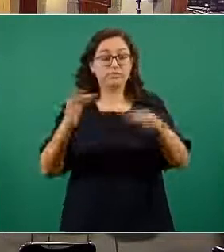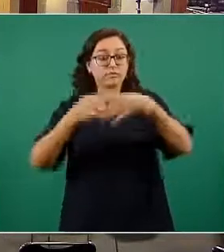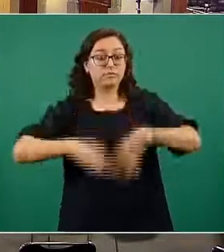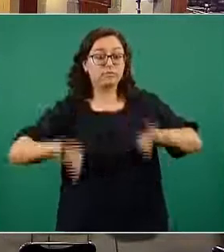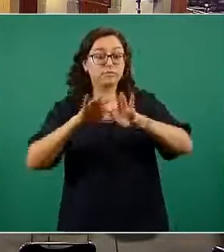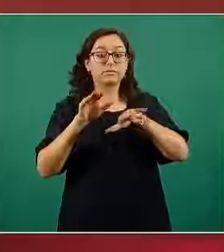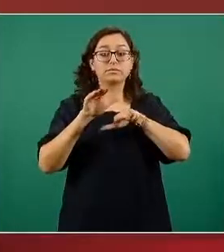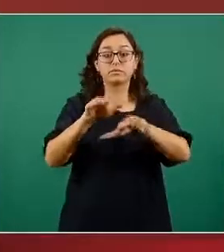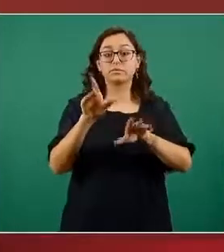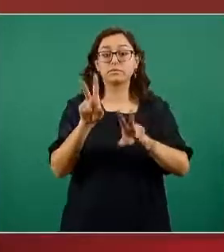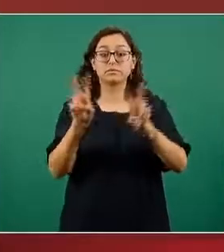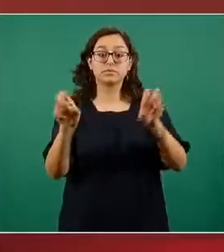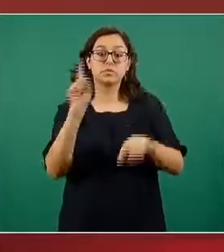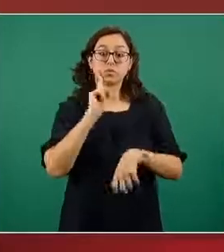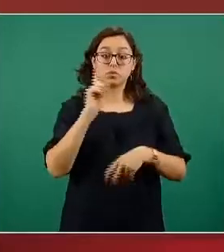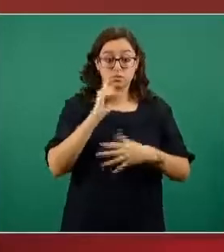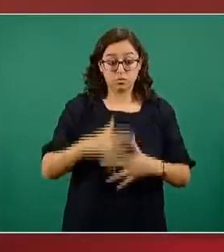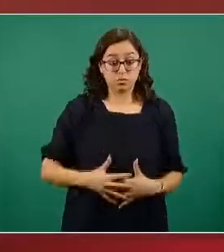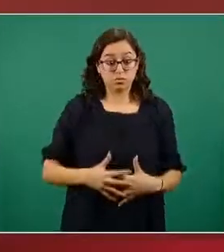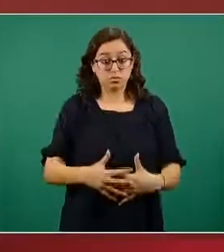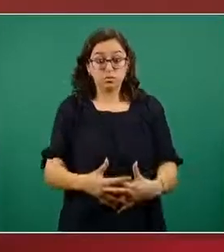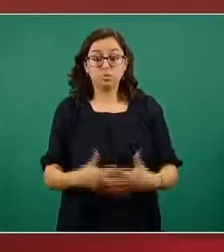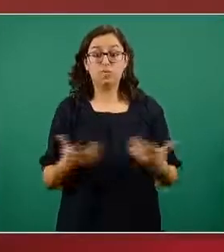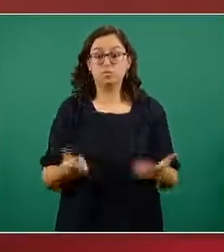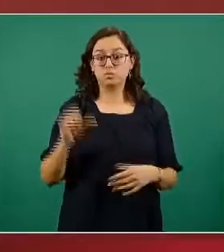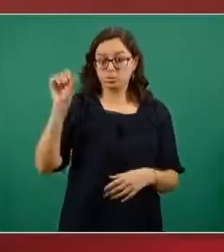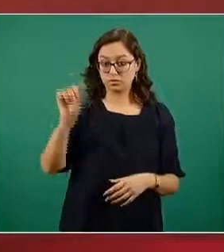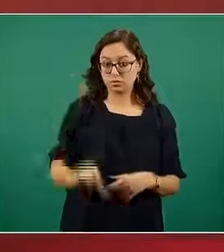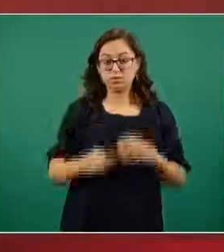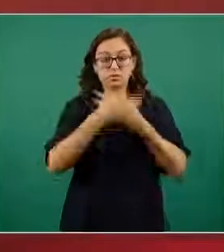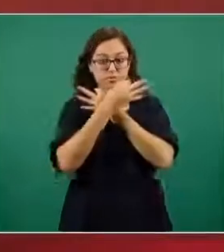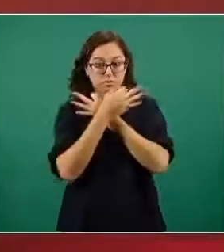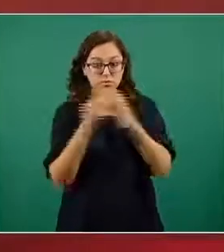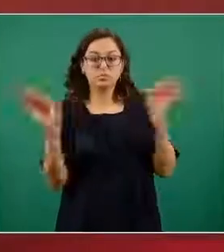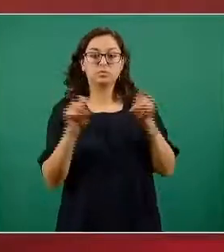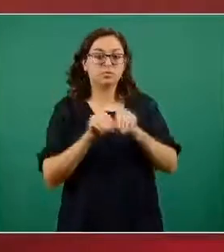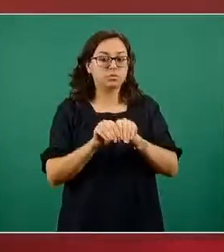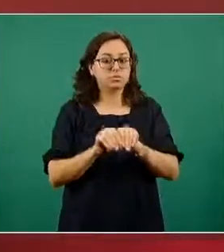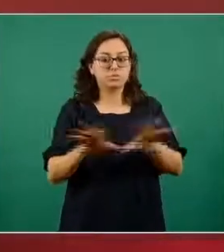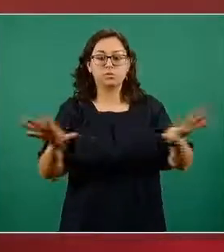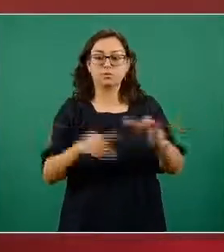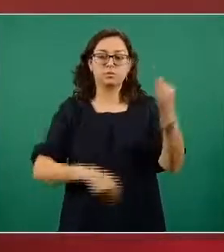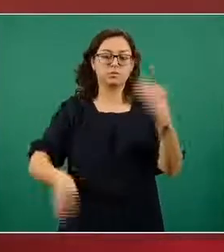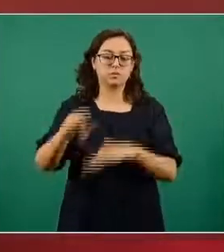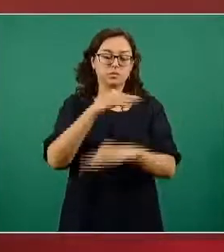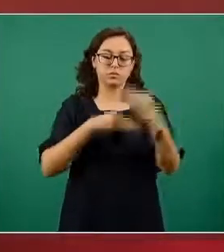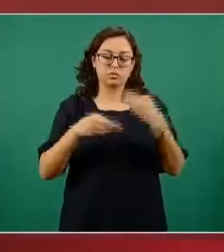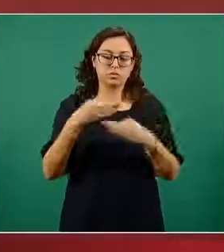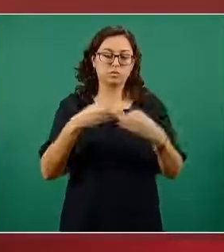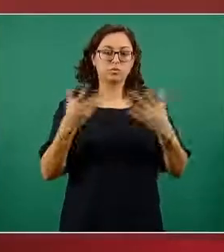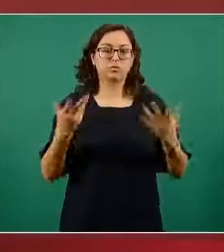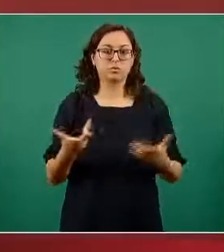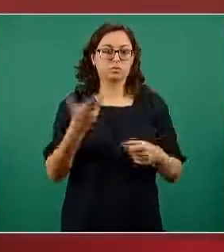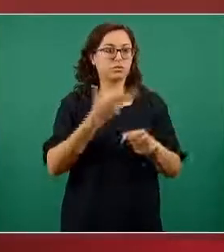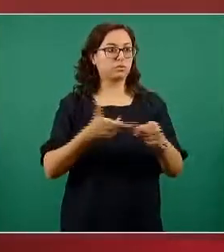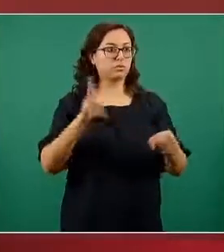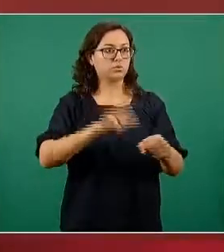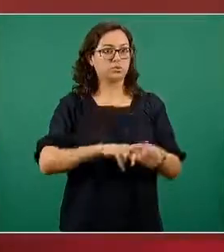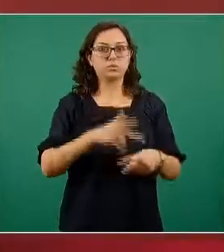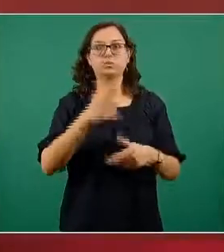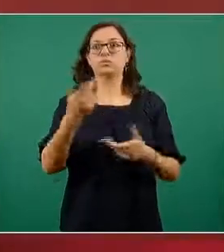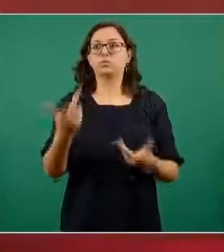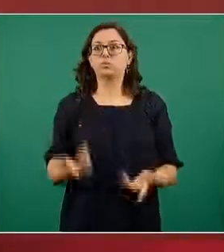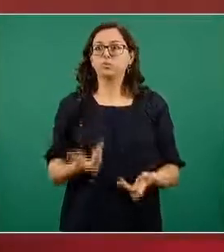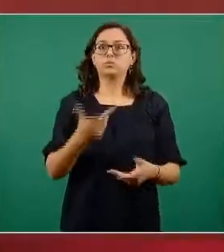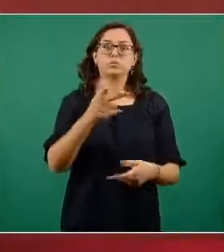este aviso epidemiológico que ha sido publicado hoy para todas las unidades de salud del país públicas y privadas y